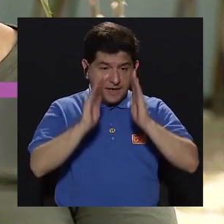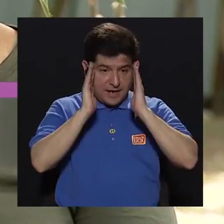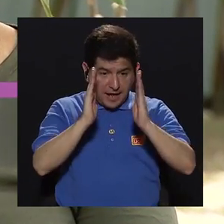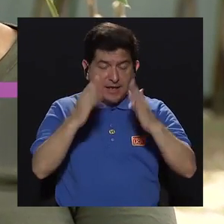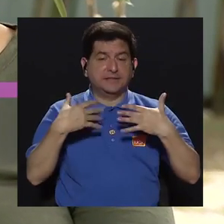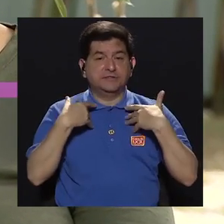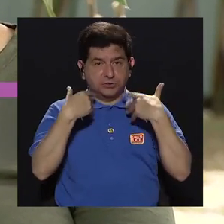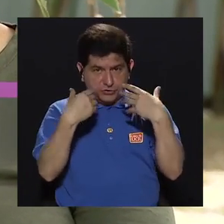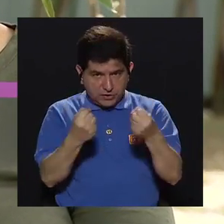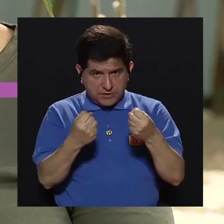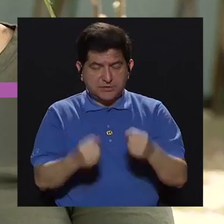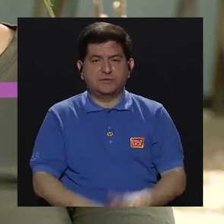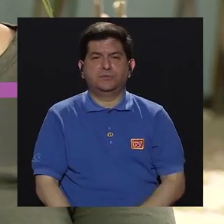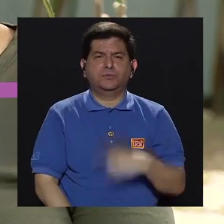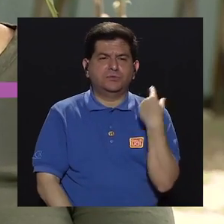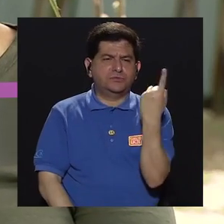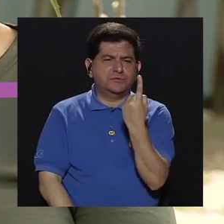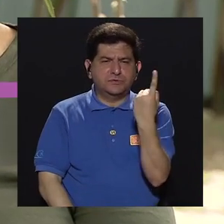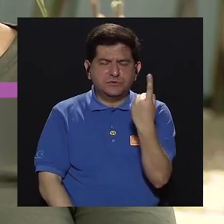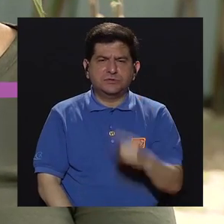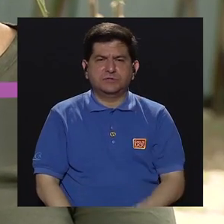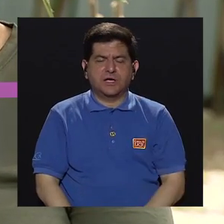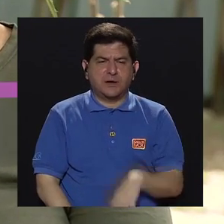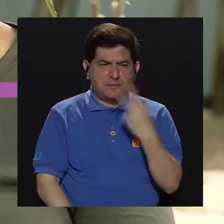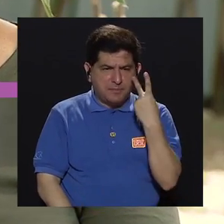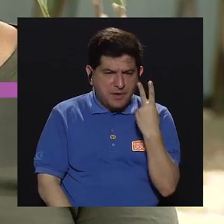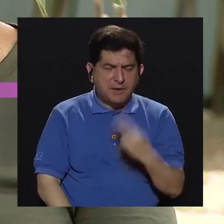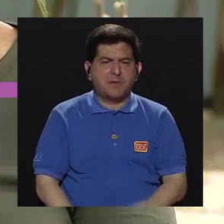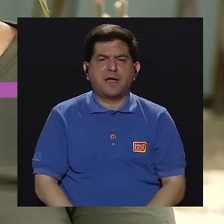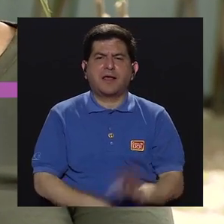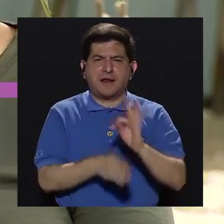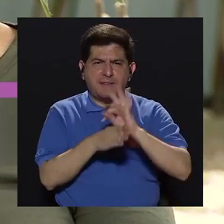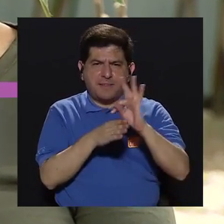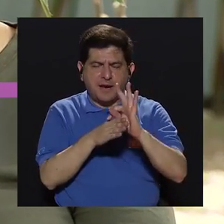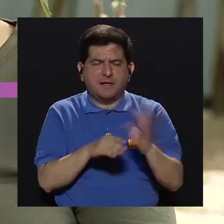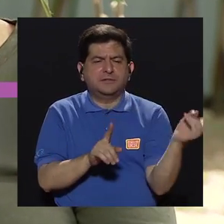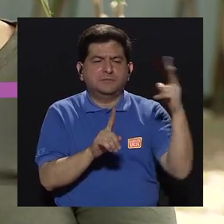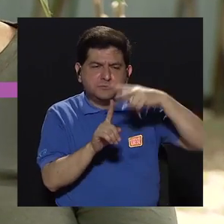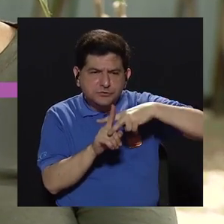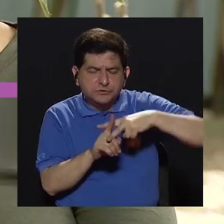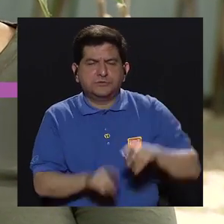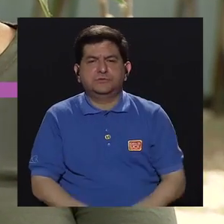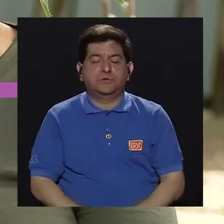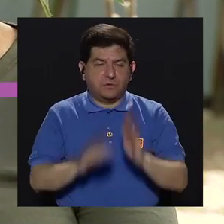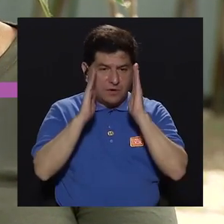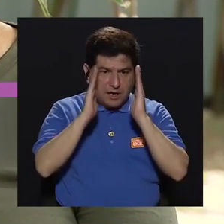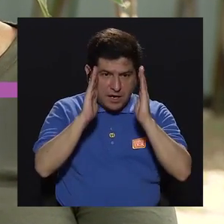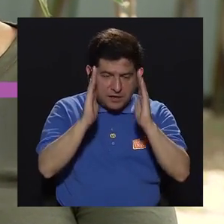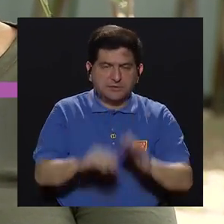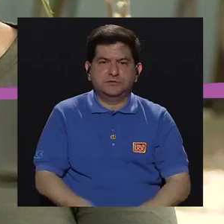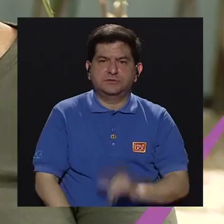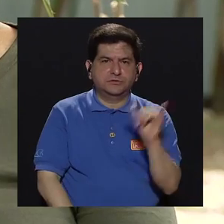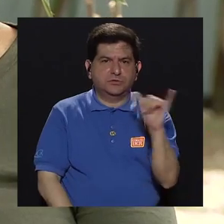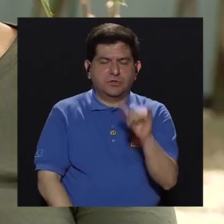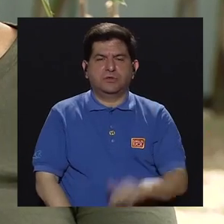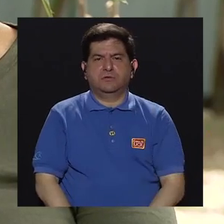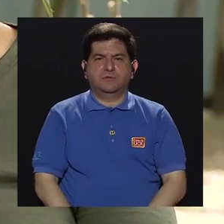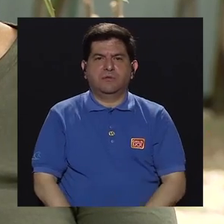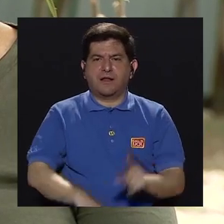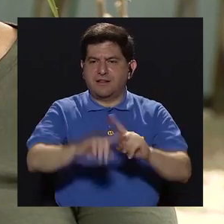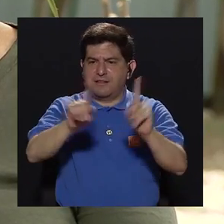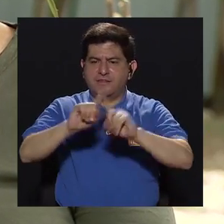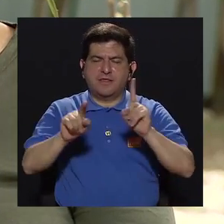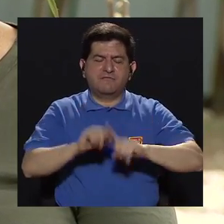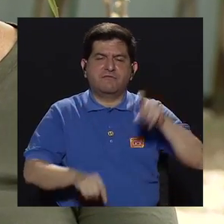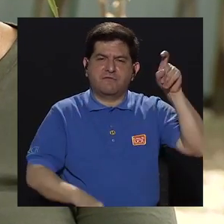atención de la salud, que está pendiente de que se le administren sus tratamientos, que está pendiente de gestionar sus otras